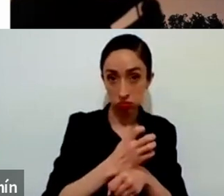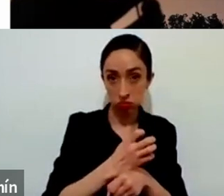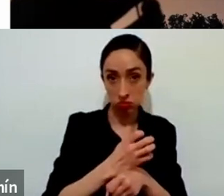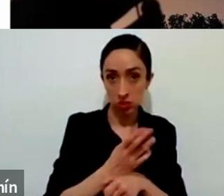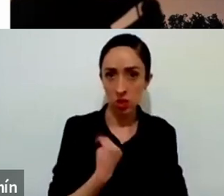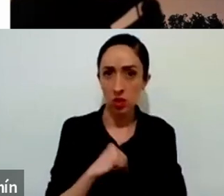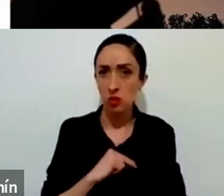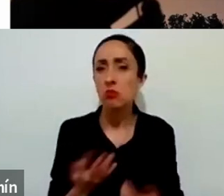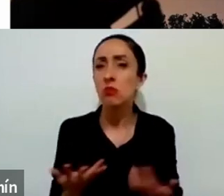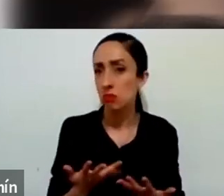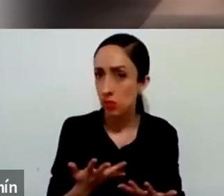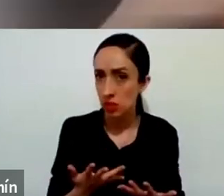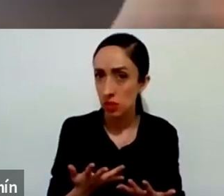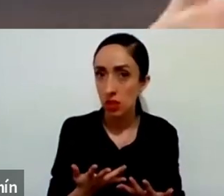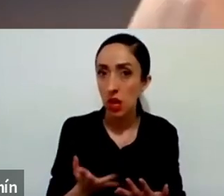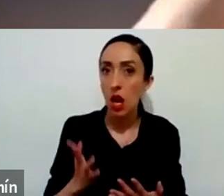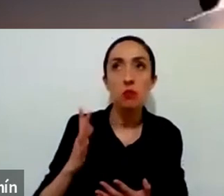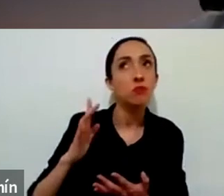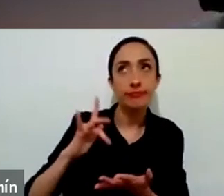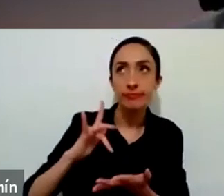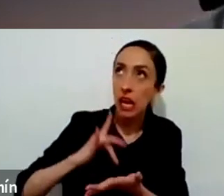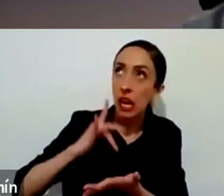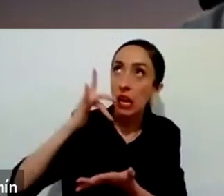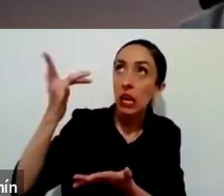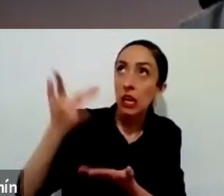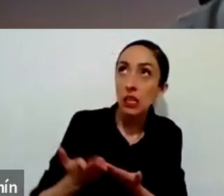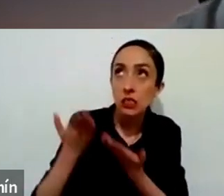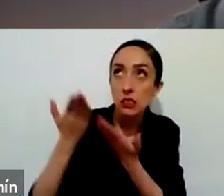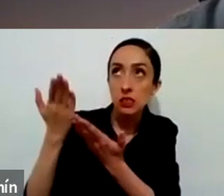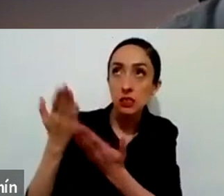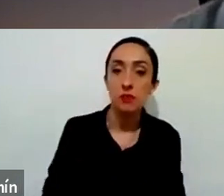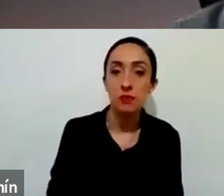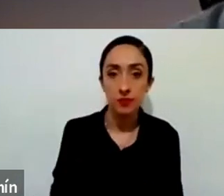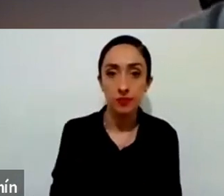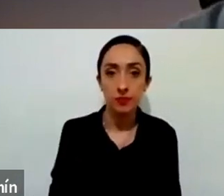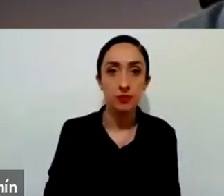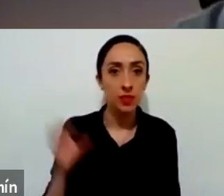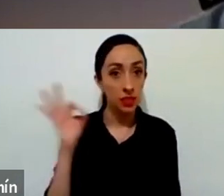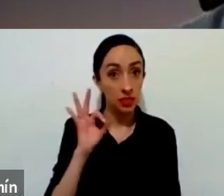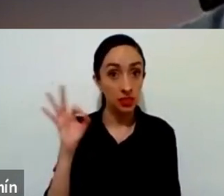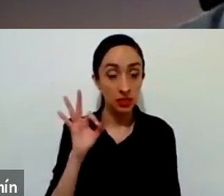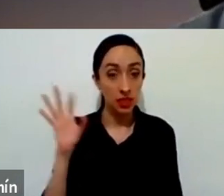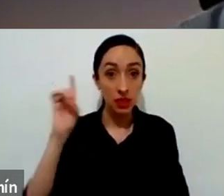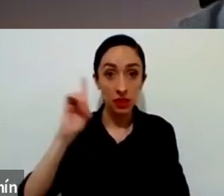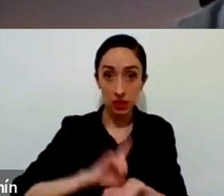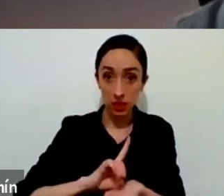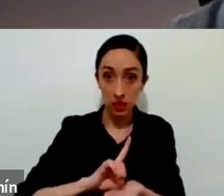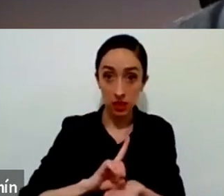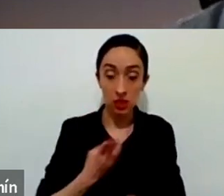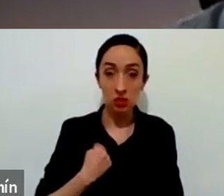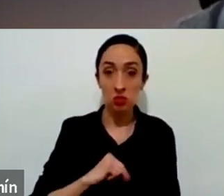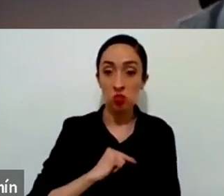Por ejemplo, puede haber momentos durante el día que han sido momentos de gran consuelo, de gran alegría, y